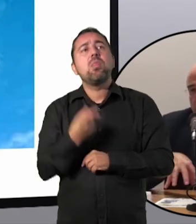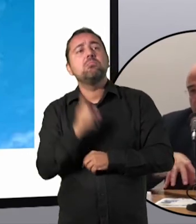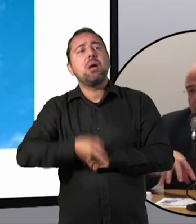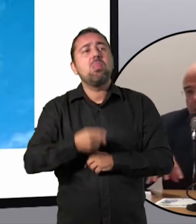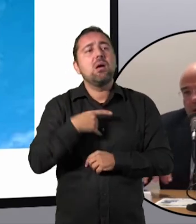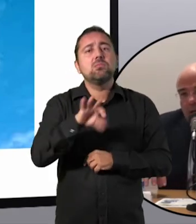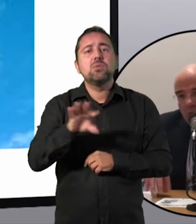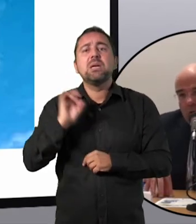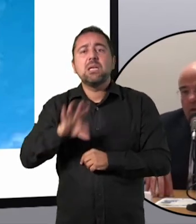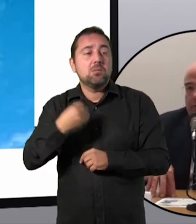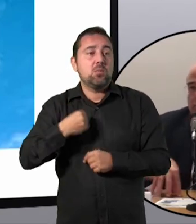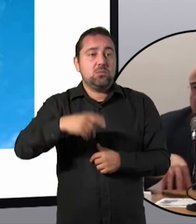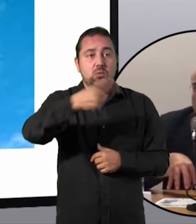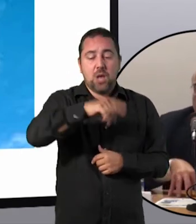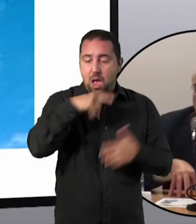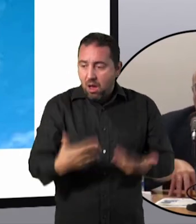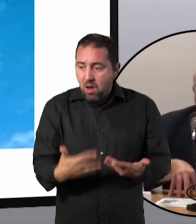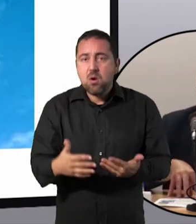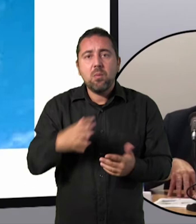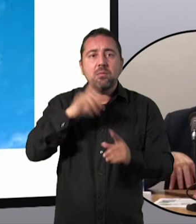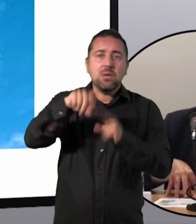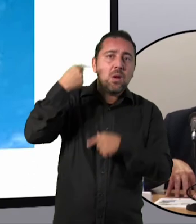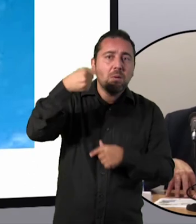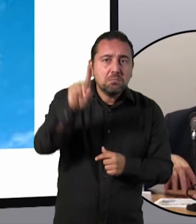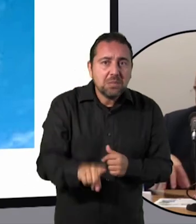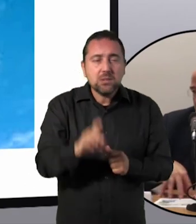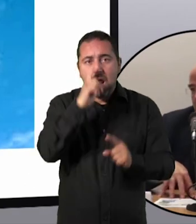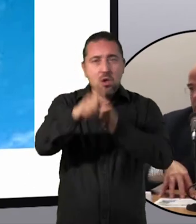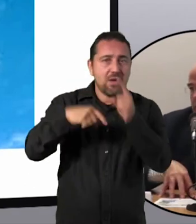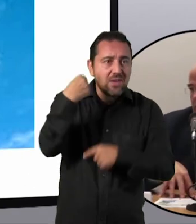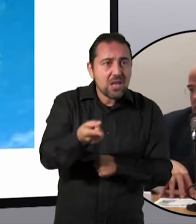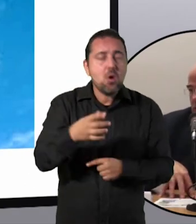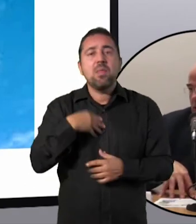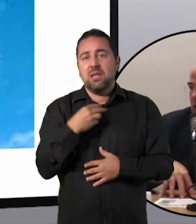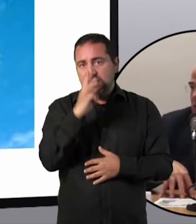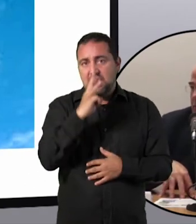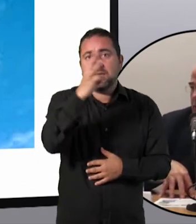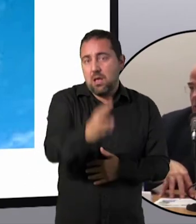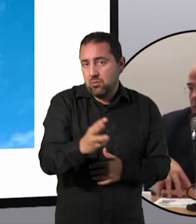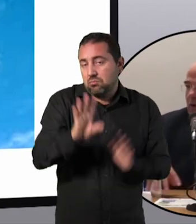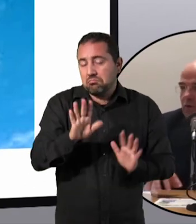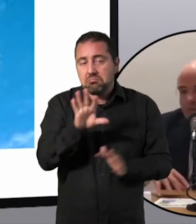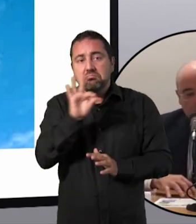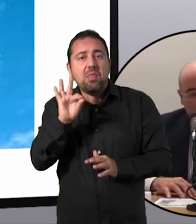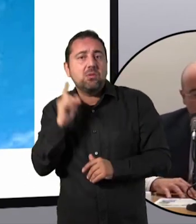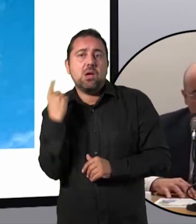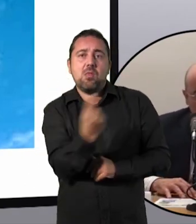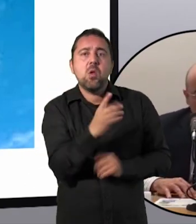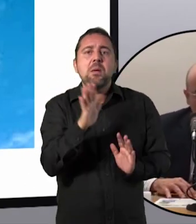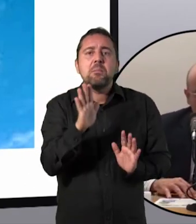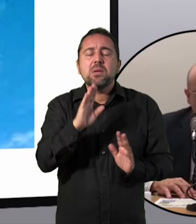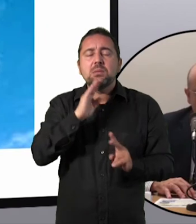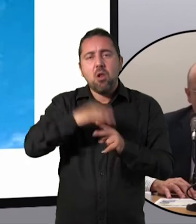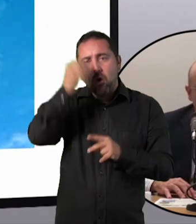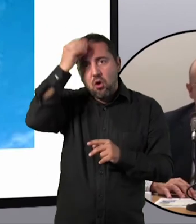emprender la podéis tomar ahora, la podéis tomar el mes que viene, el año que viene o dentro de tres años. Pero el conocimiento